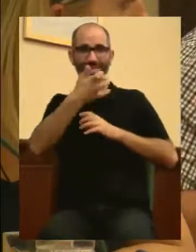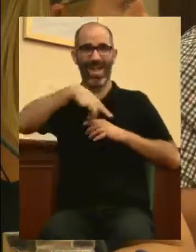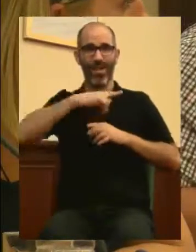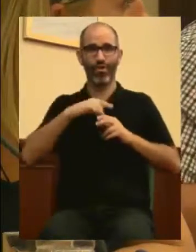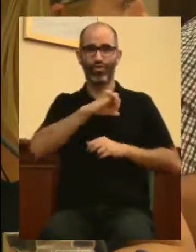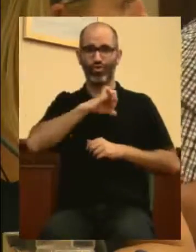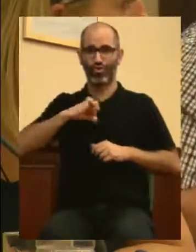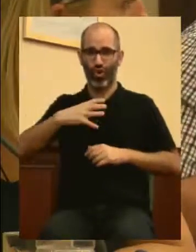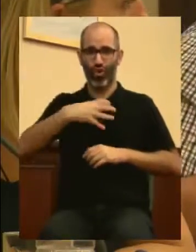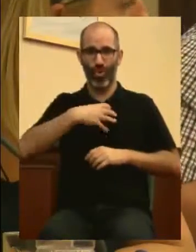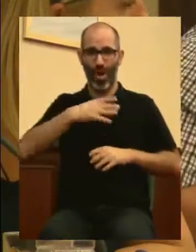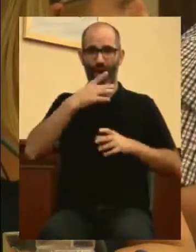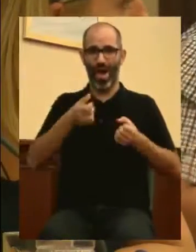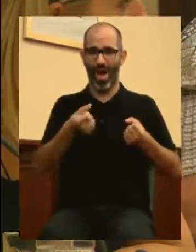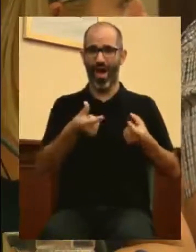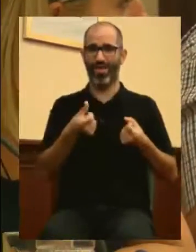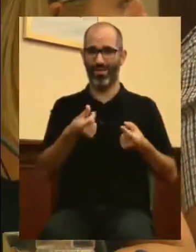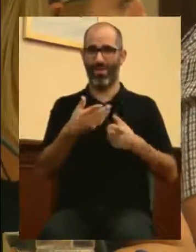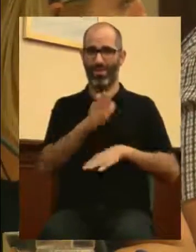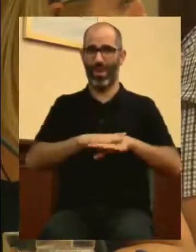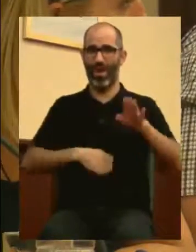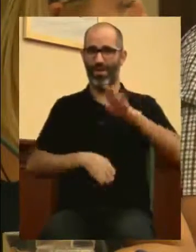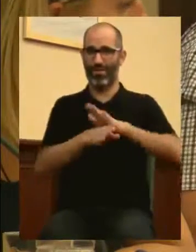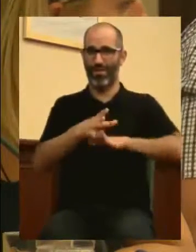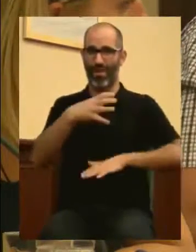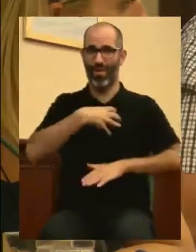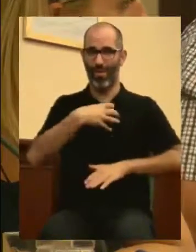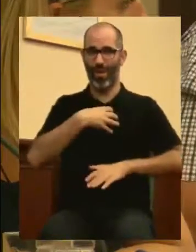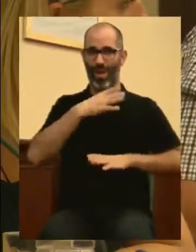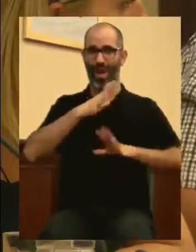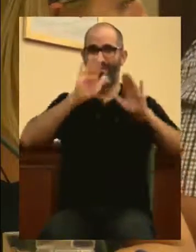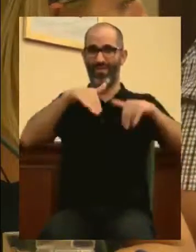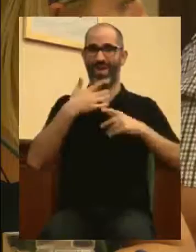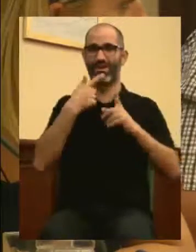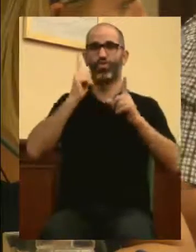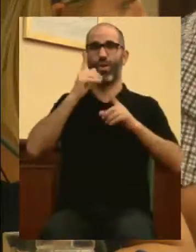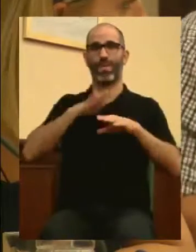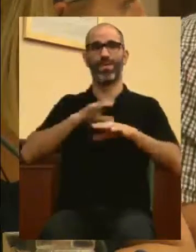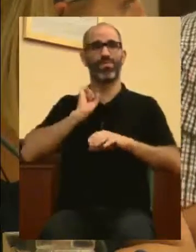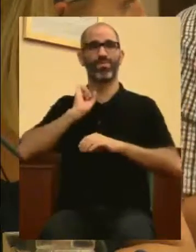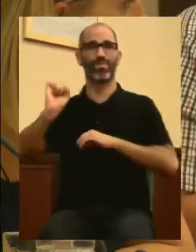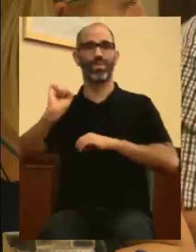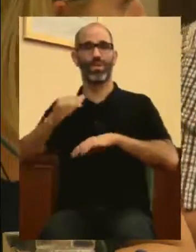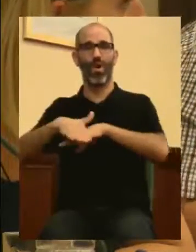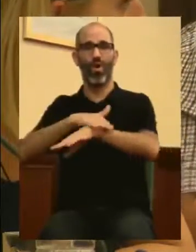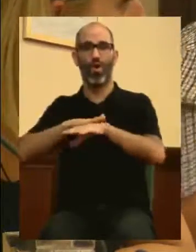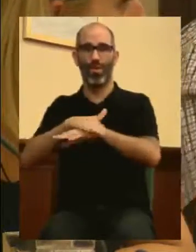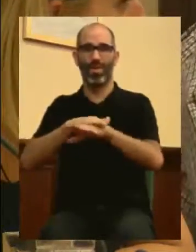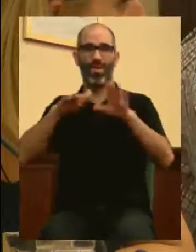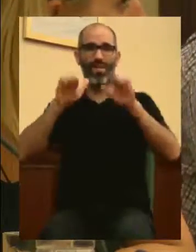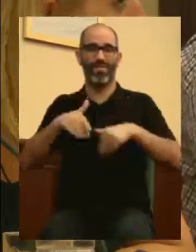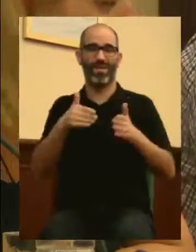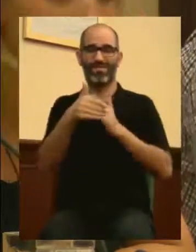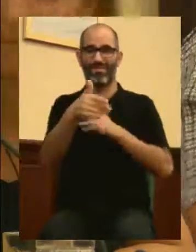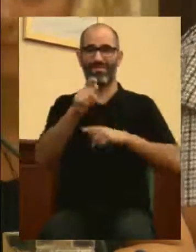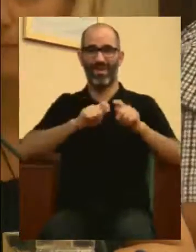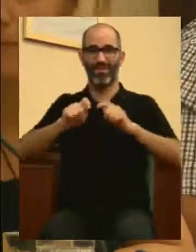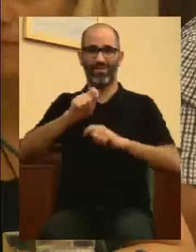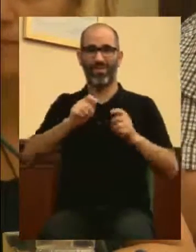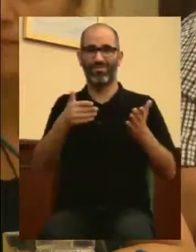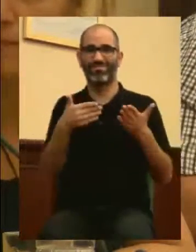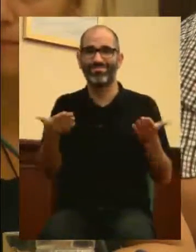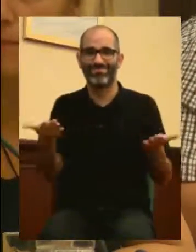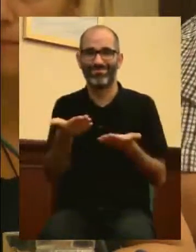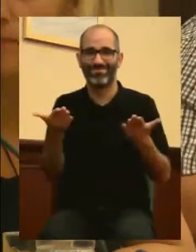afrontar los gastos de subsistencia y depende del gobierno de turno, van a tratar de agradar en general. Van a tratar